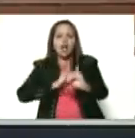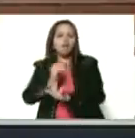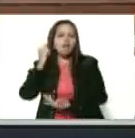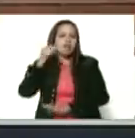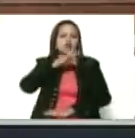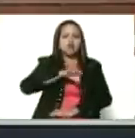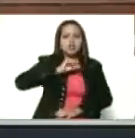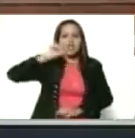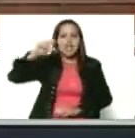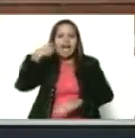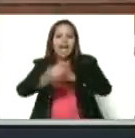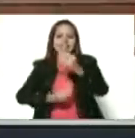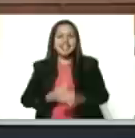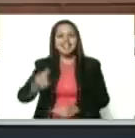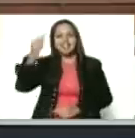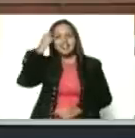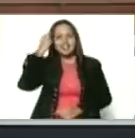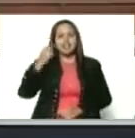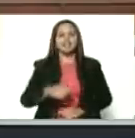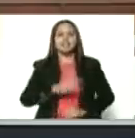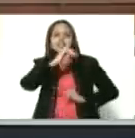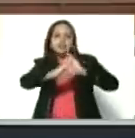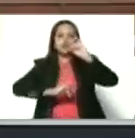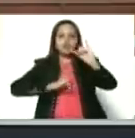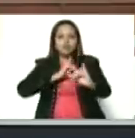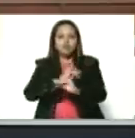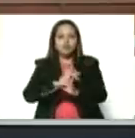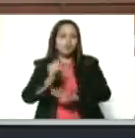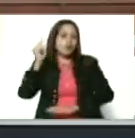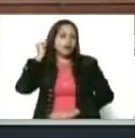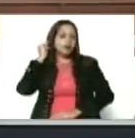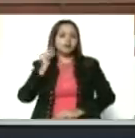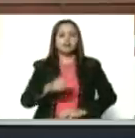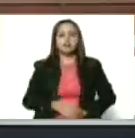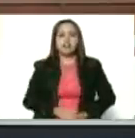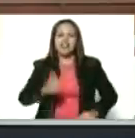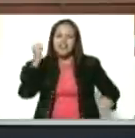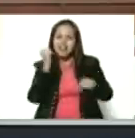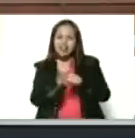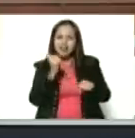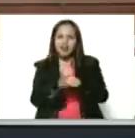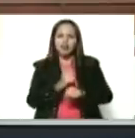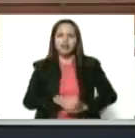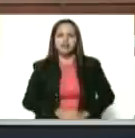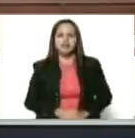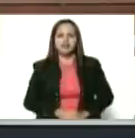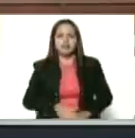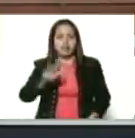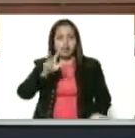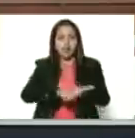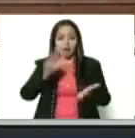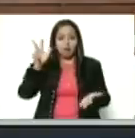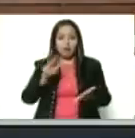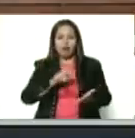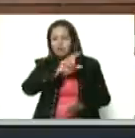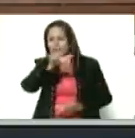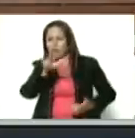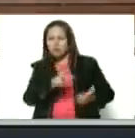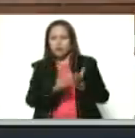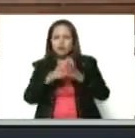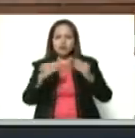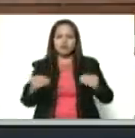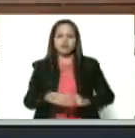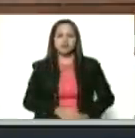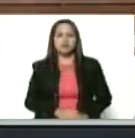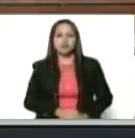la creación del Día Internacional de la Mujer Trabajadora y se aprobó por unanimidad. Y